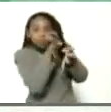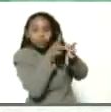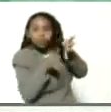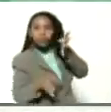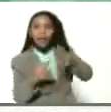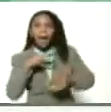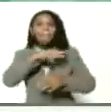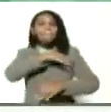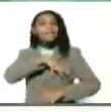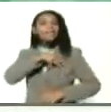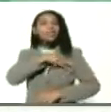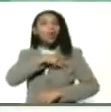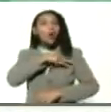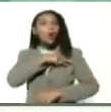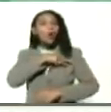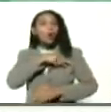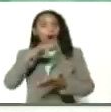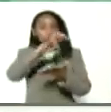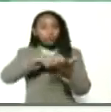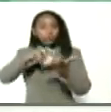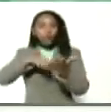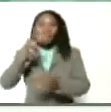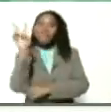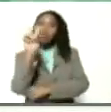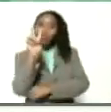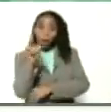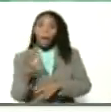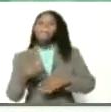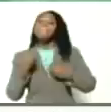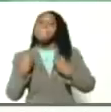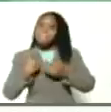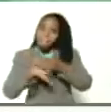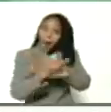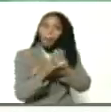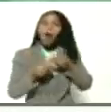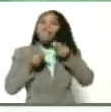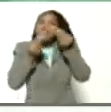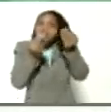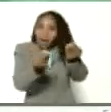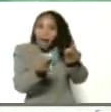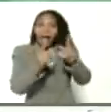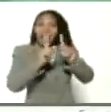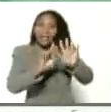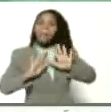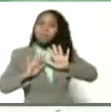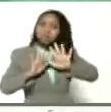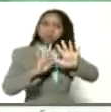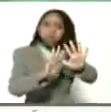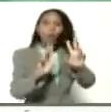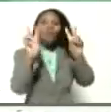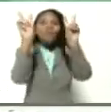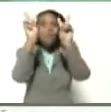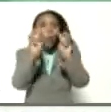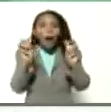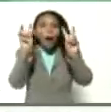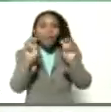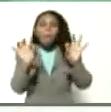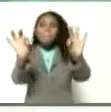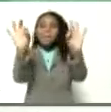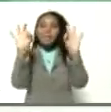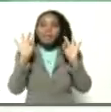gran misión agro-venezuela. Vamos a garantizarlo, que sea un empuje nuevo, un empuje especial,